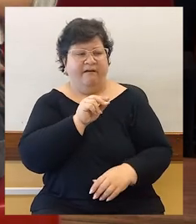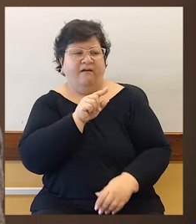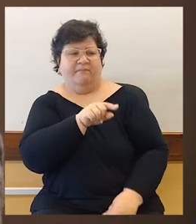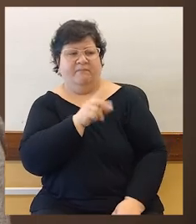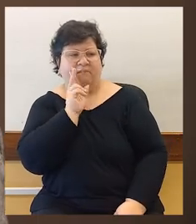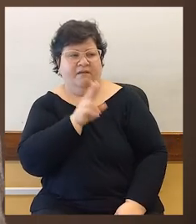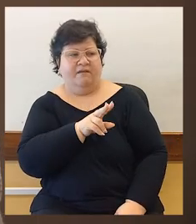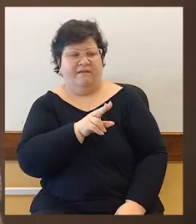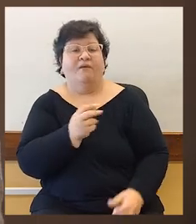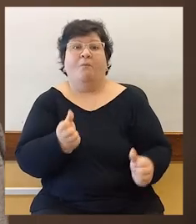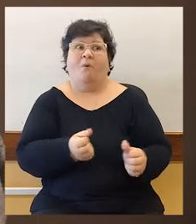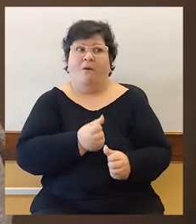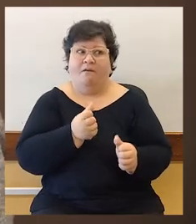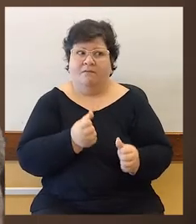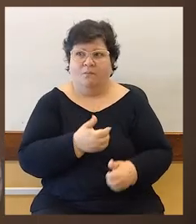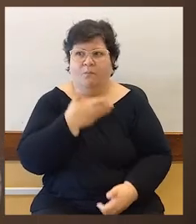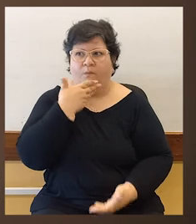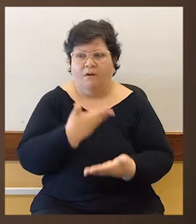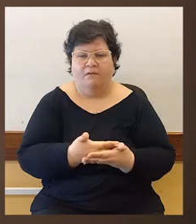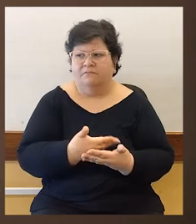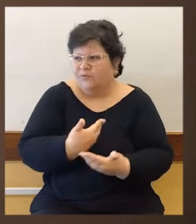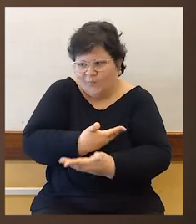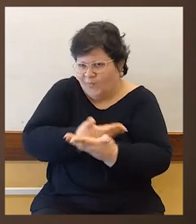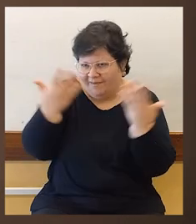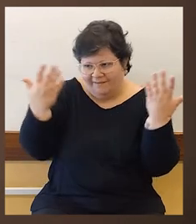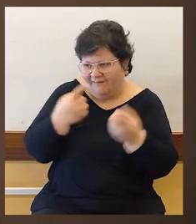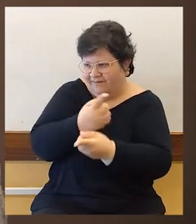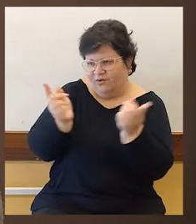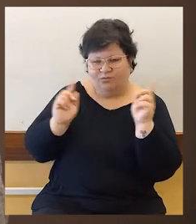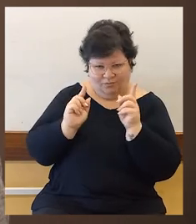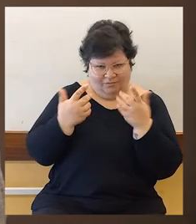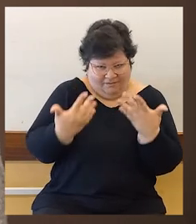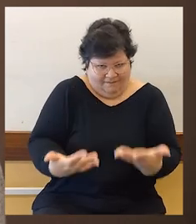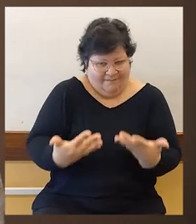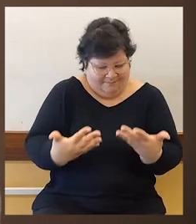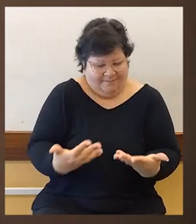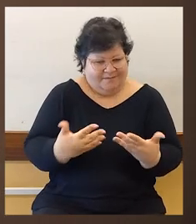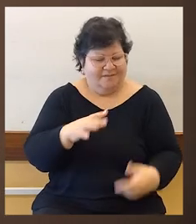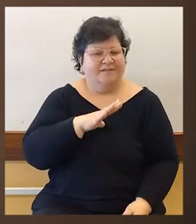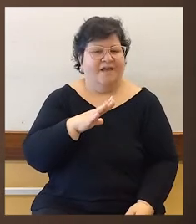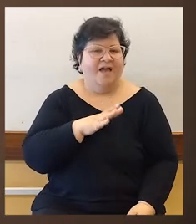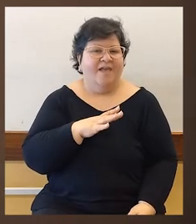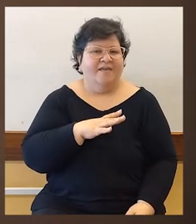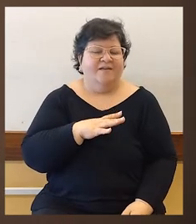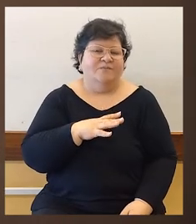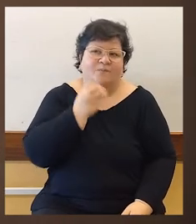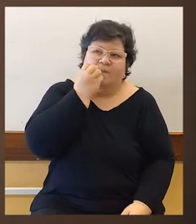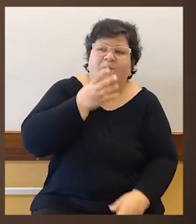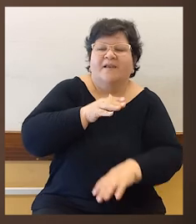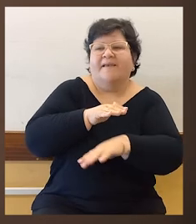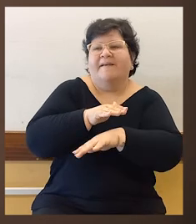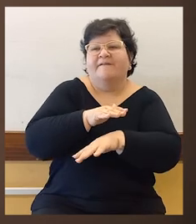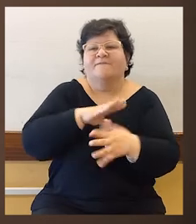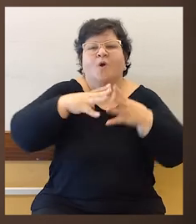que cualquiera de nosotros tiene esa capacidad, y que es una buena manera de habitar, o sea, es una buena manera de